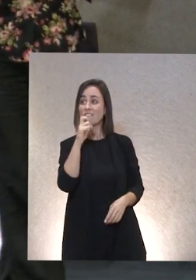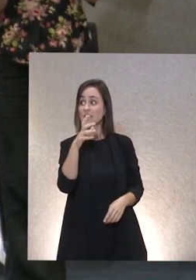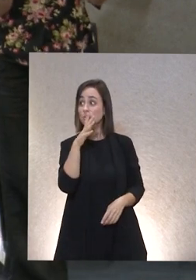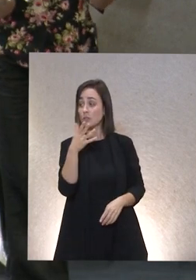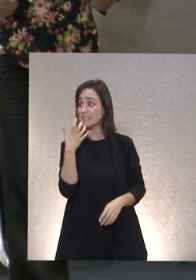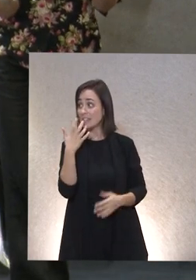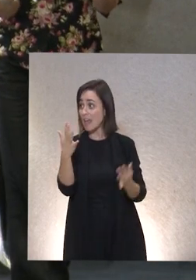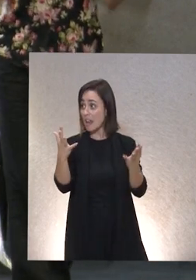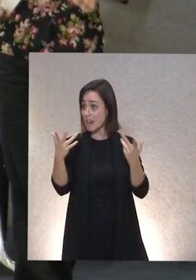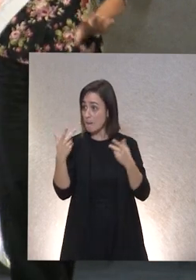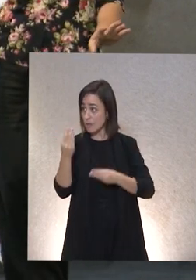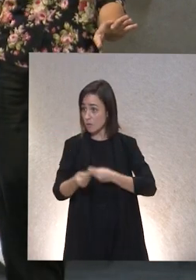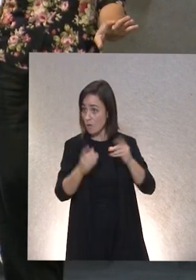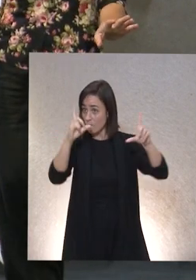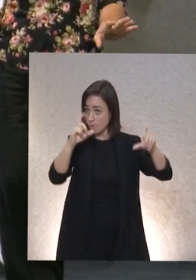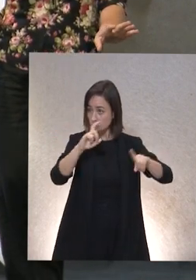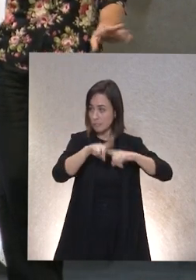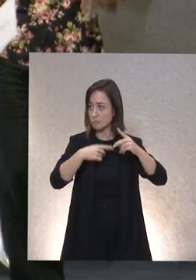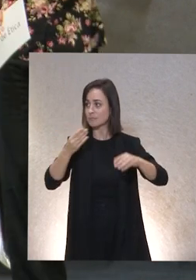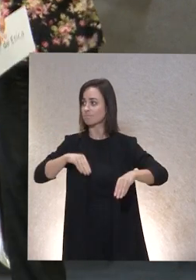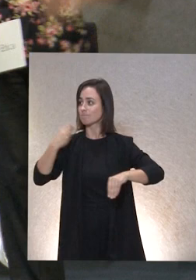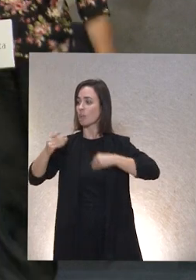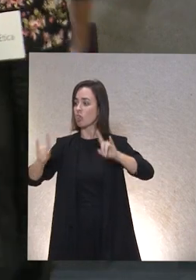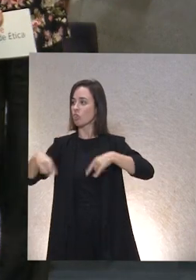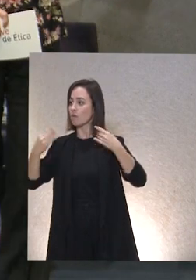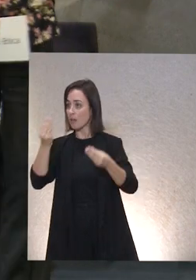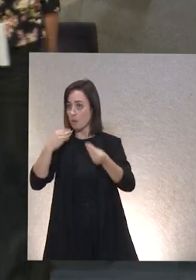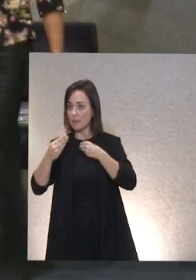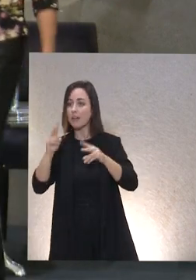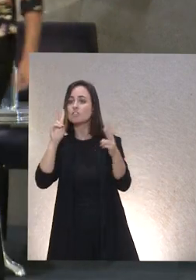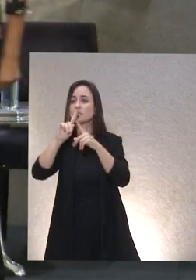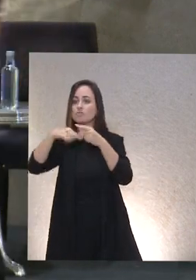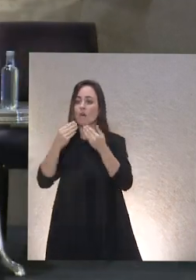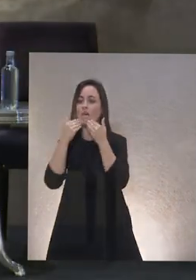más rapidito hagamos la foto más disfrutamos luego de la comida nos vemos luego gracias